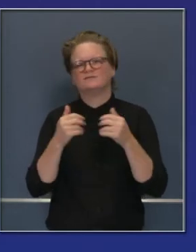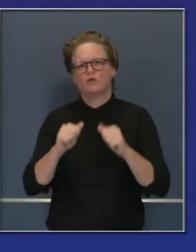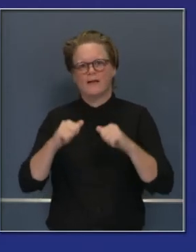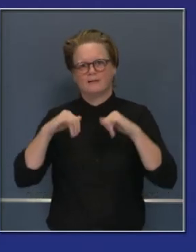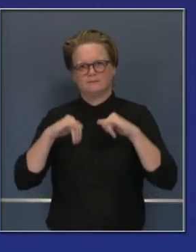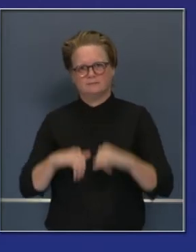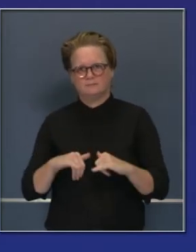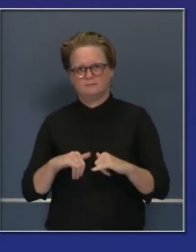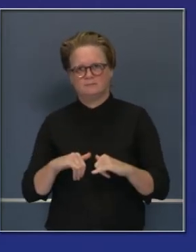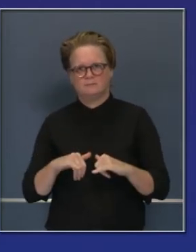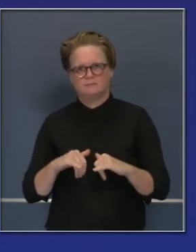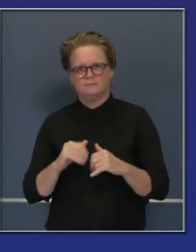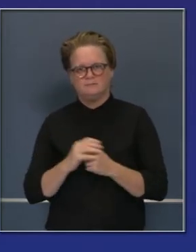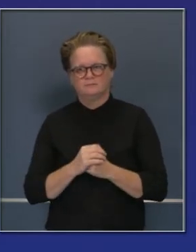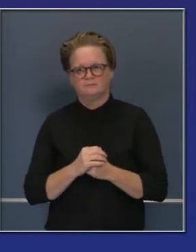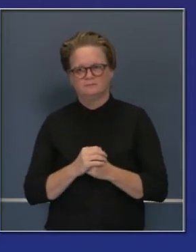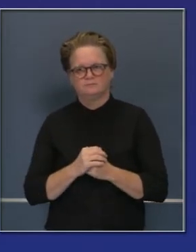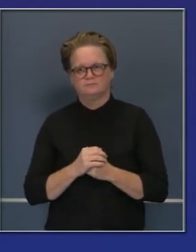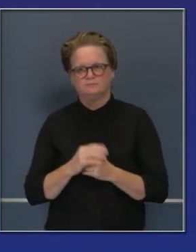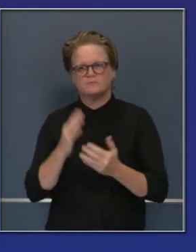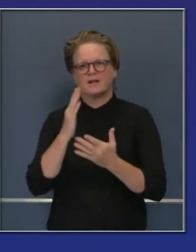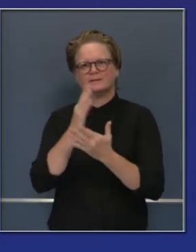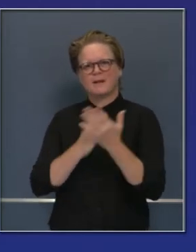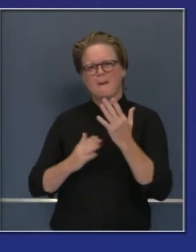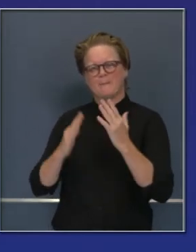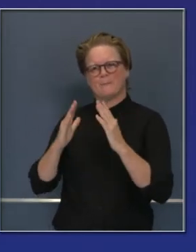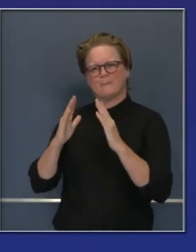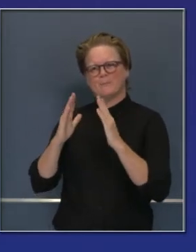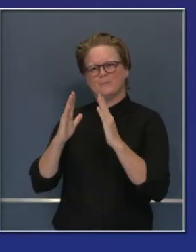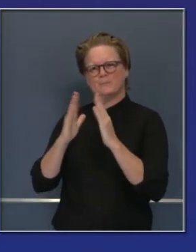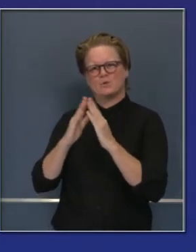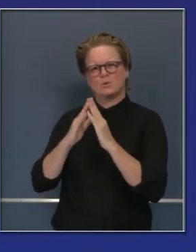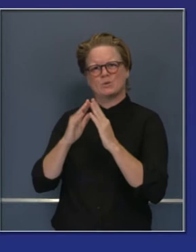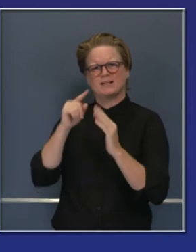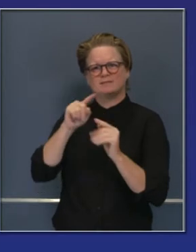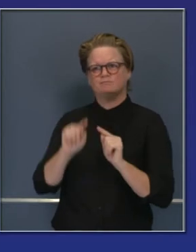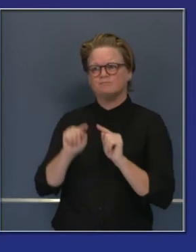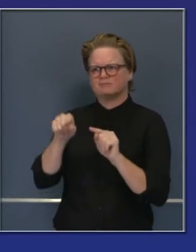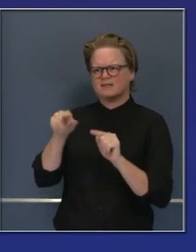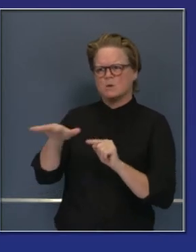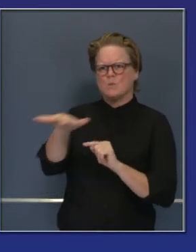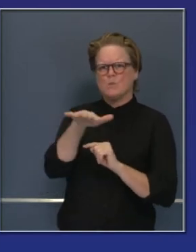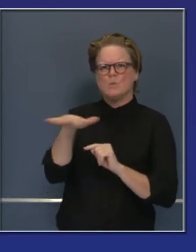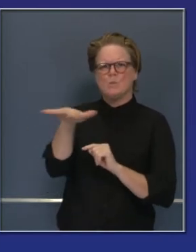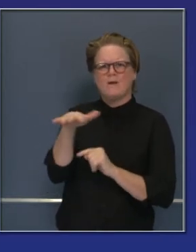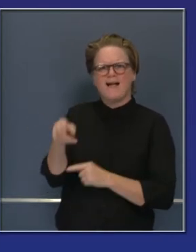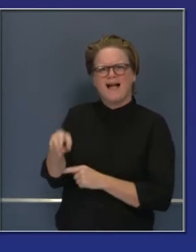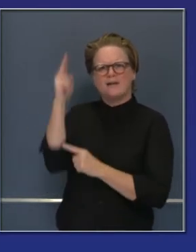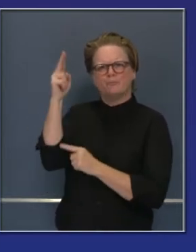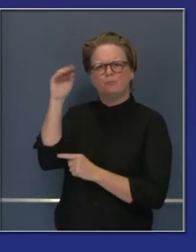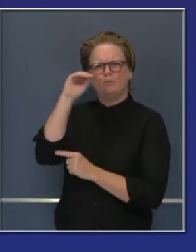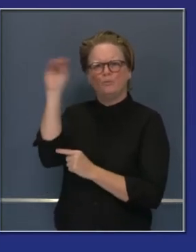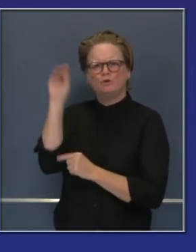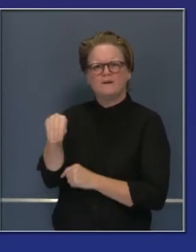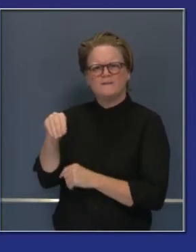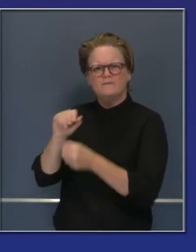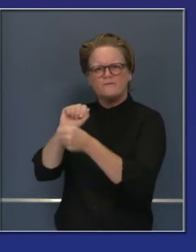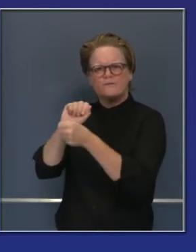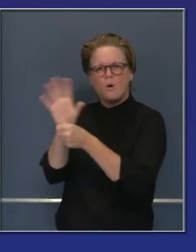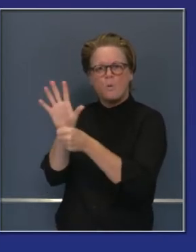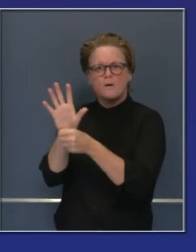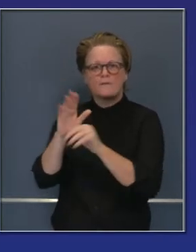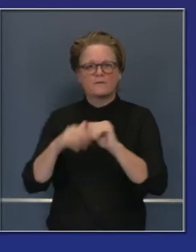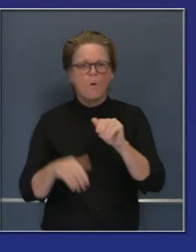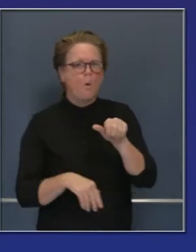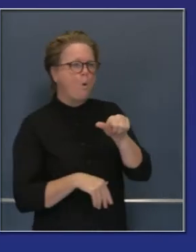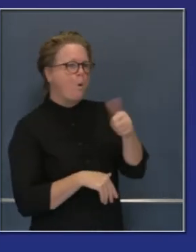baja el nivel de transmisión. El hecho de que otras comunidades tienen niveles más altos de transmisión que otros. Esto nos